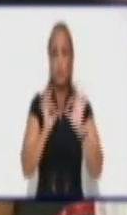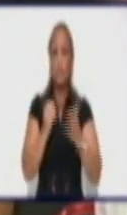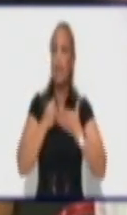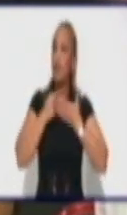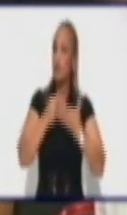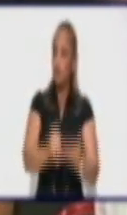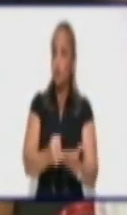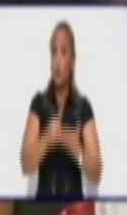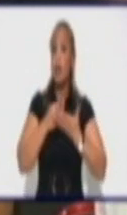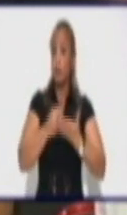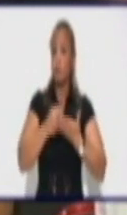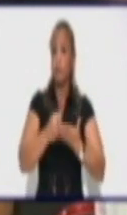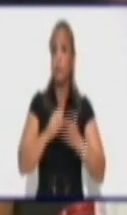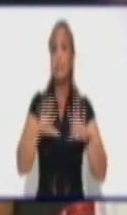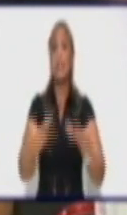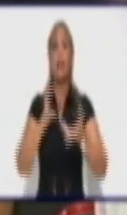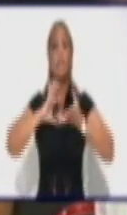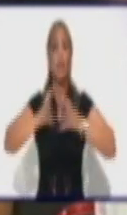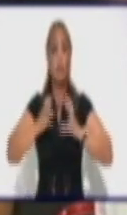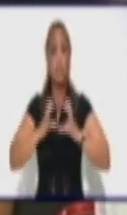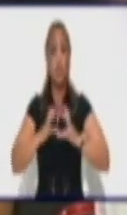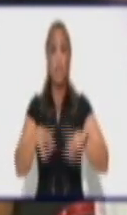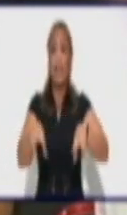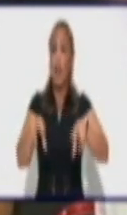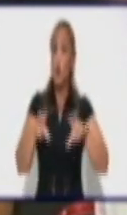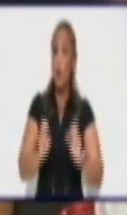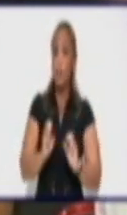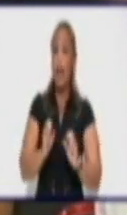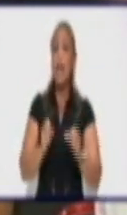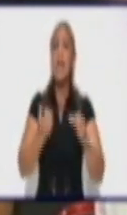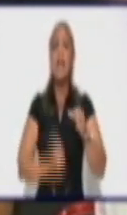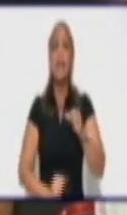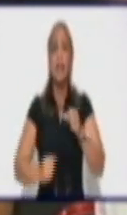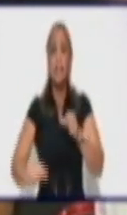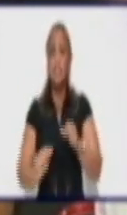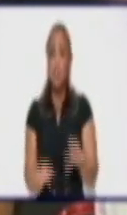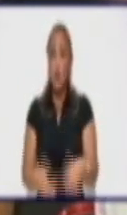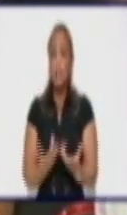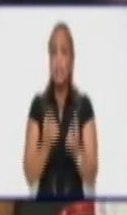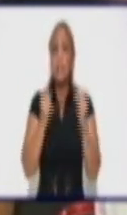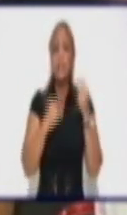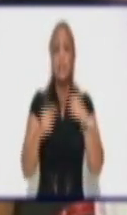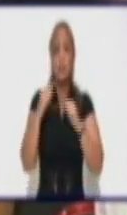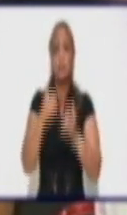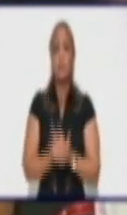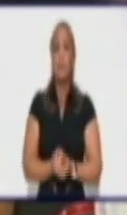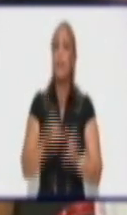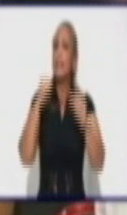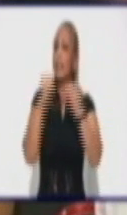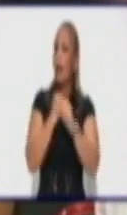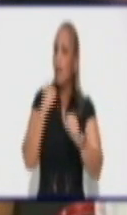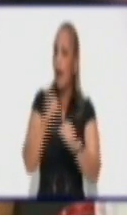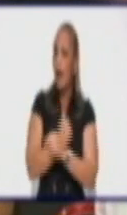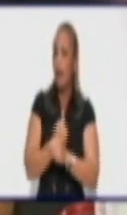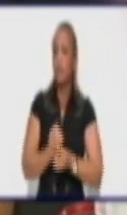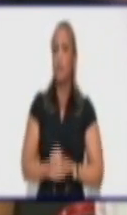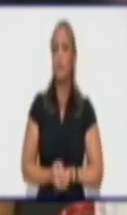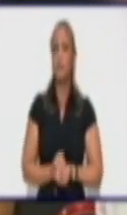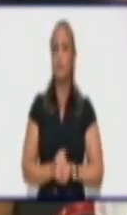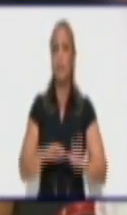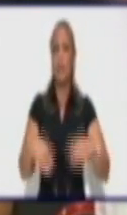contribución a la formación de la nueva generación entre los objetivos esenciales, trabajando en